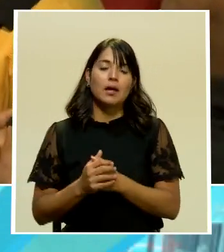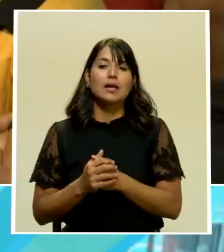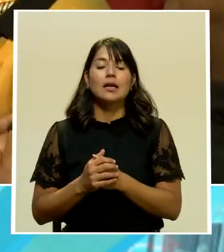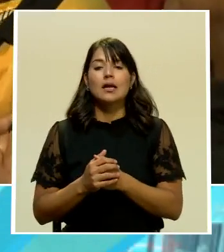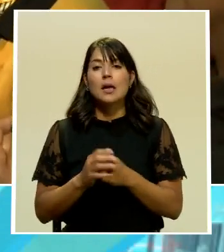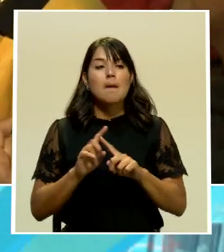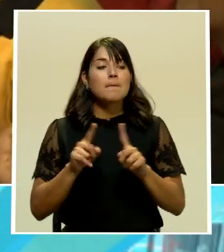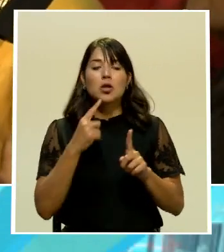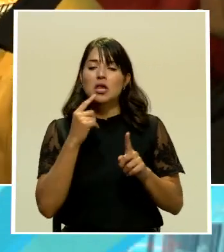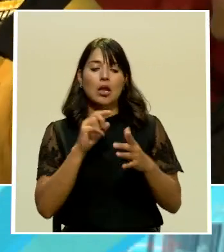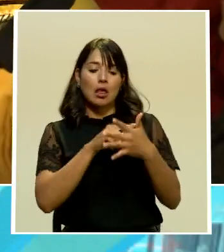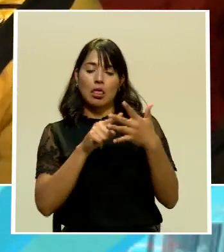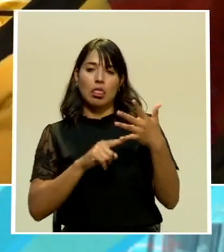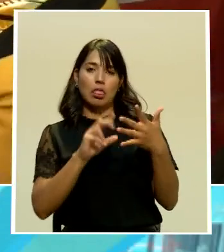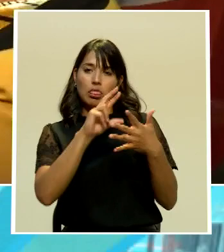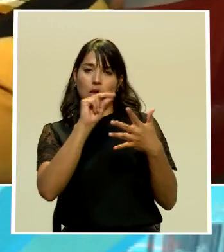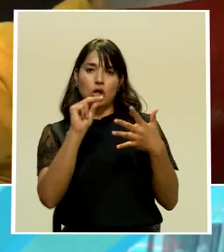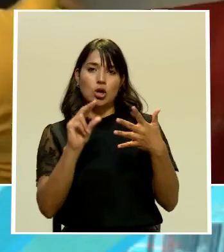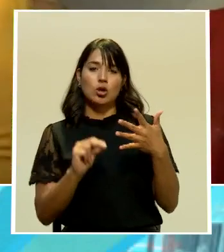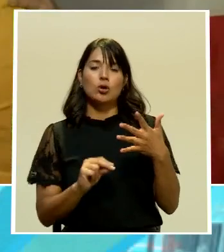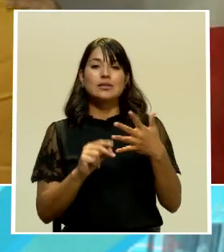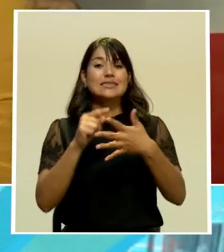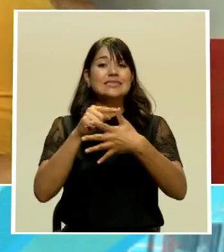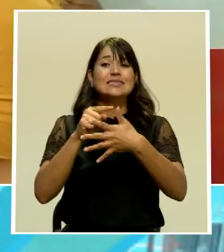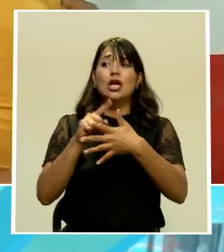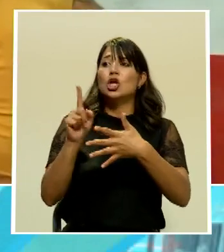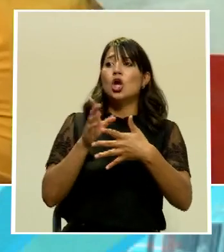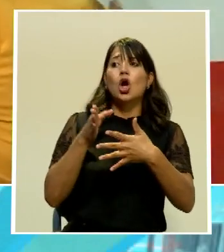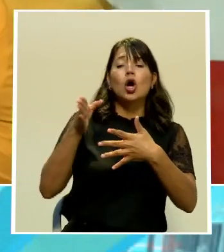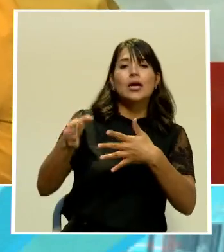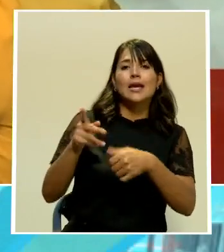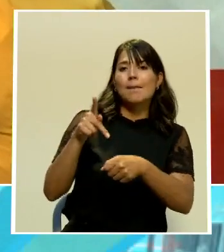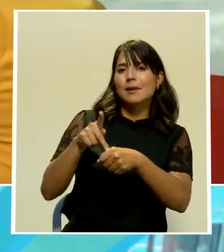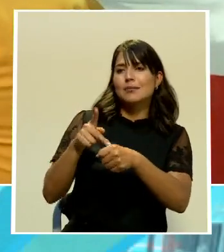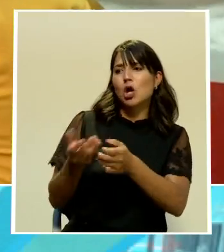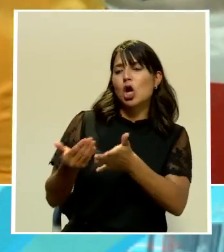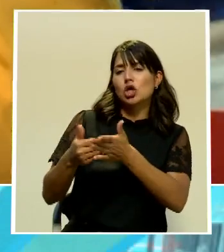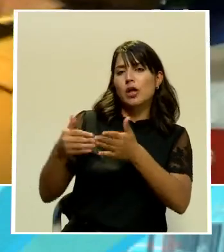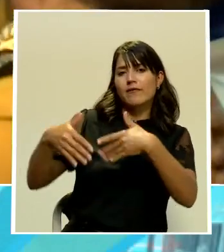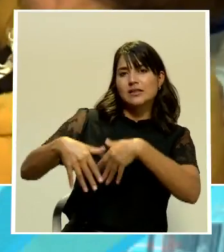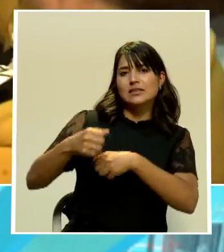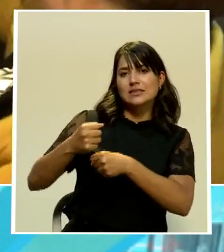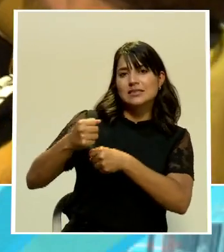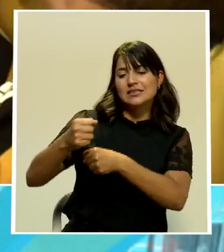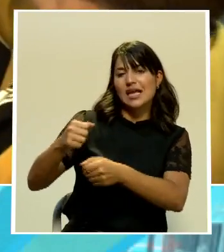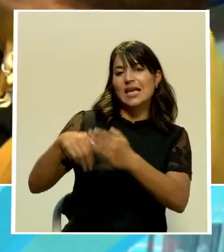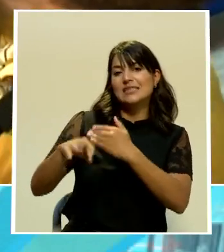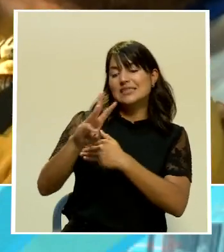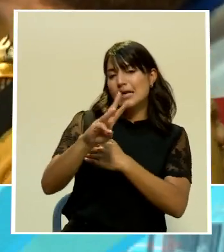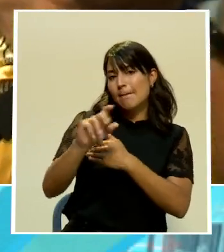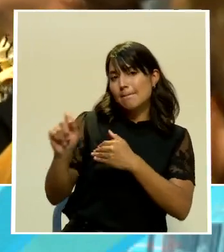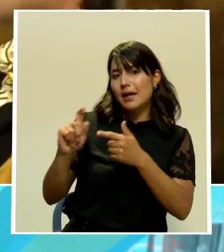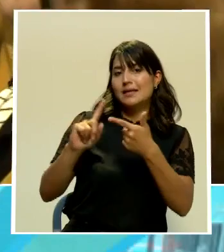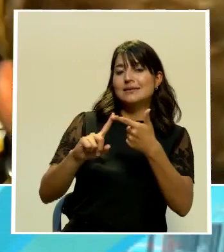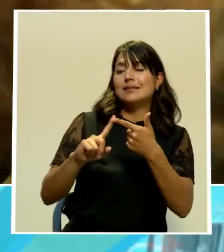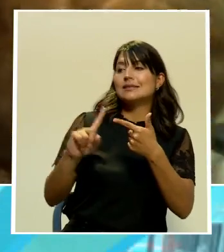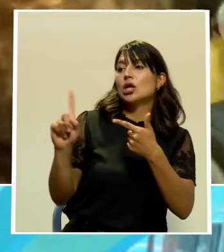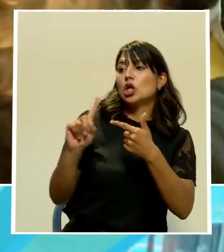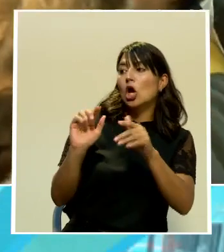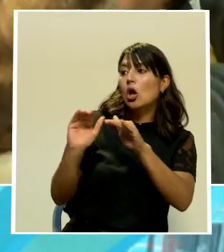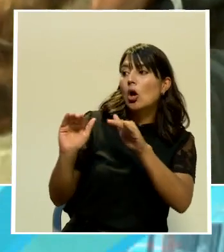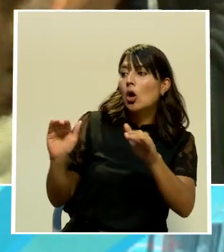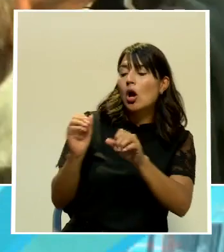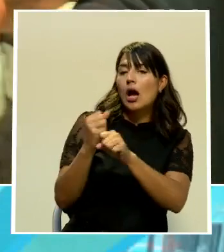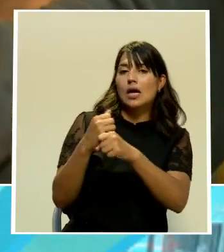acercarse a este tipo de hechos no incitar que se dieran manifestaciones y bloqueos sería como